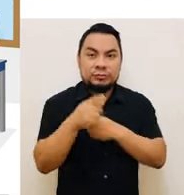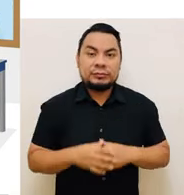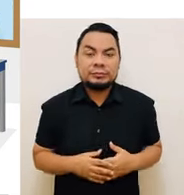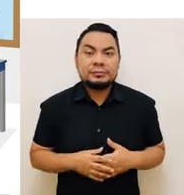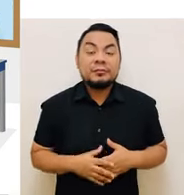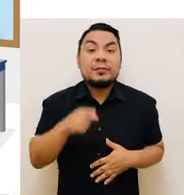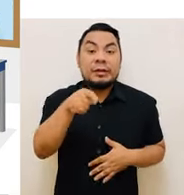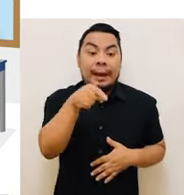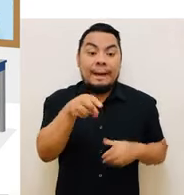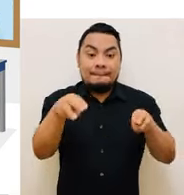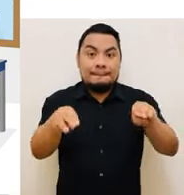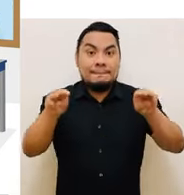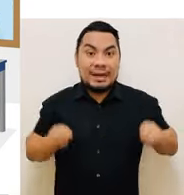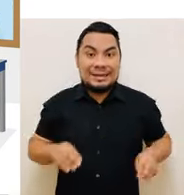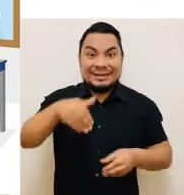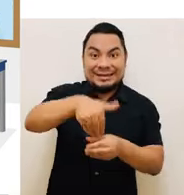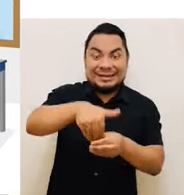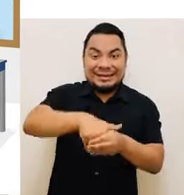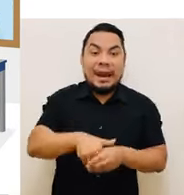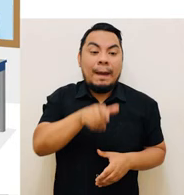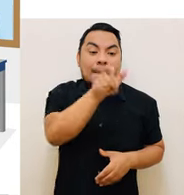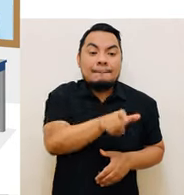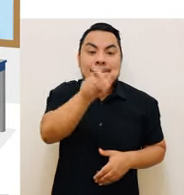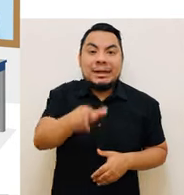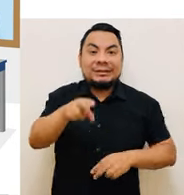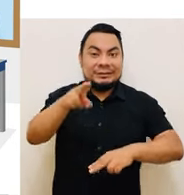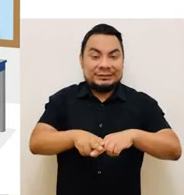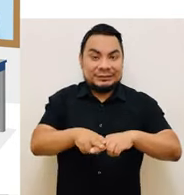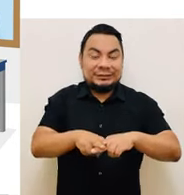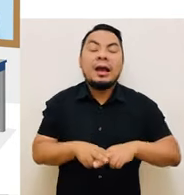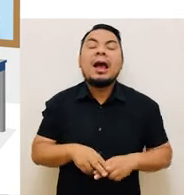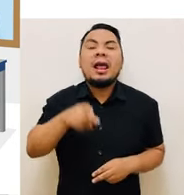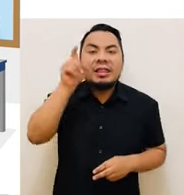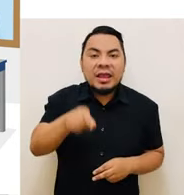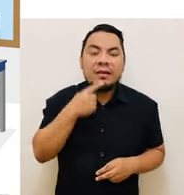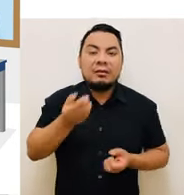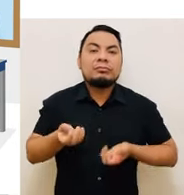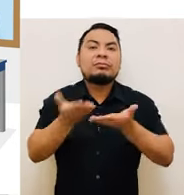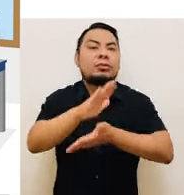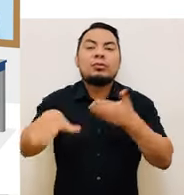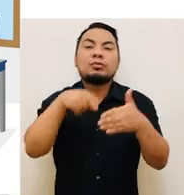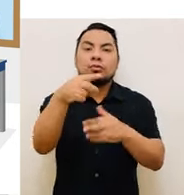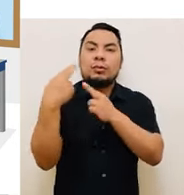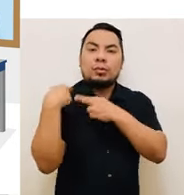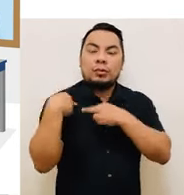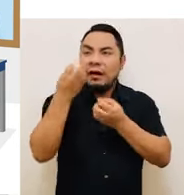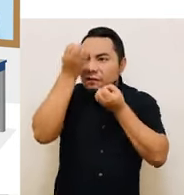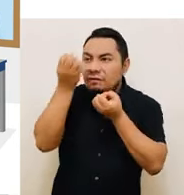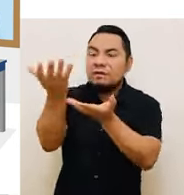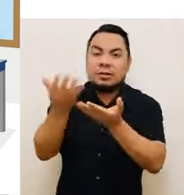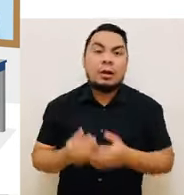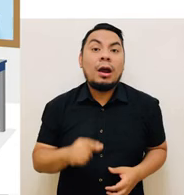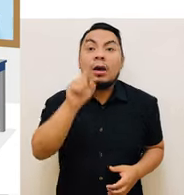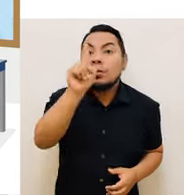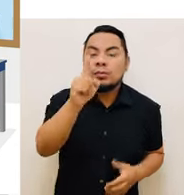En la mesa de sufragio, los miembros de mesa tienen el deber de facilitarte el cumplimiento de tus funciones. La única